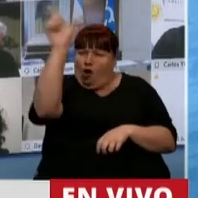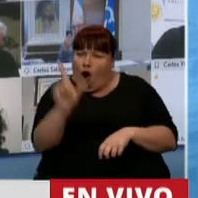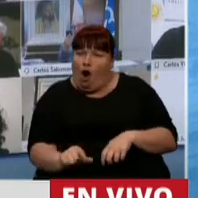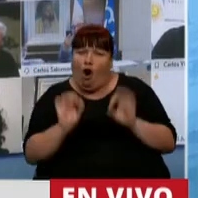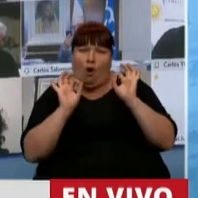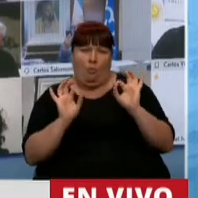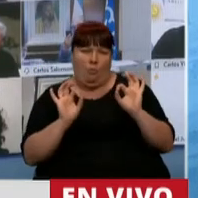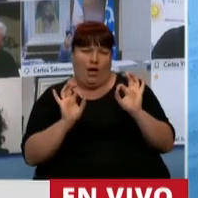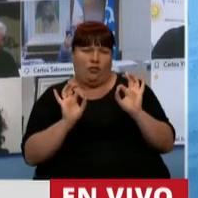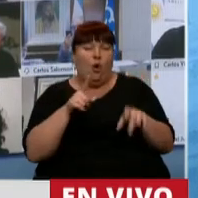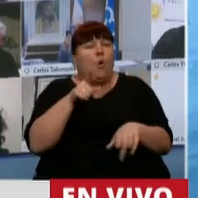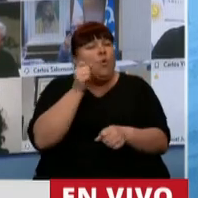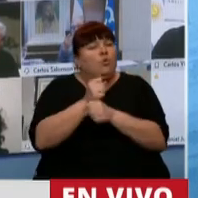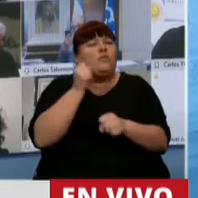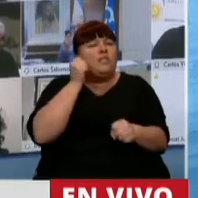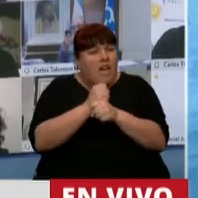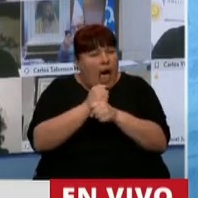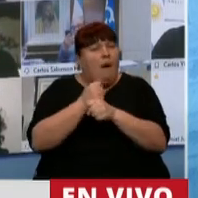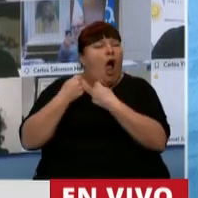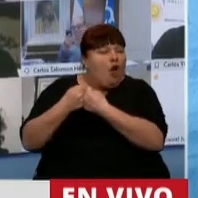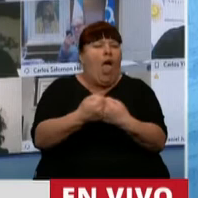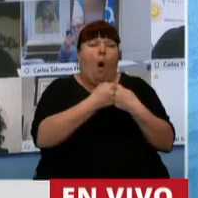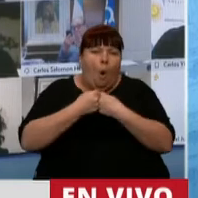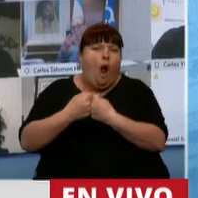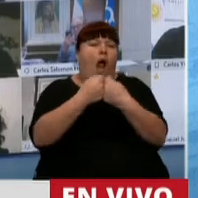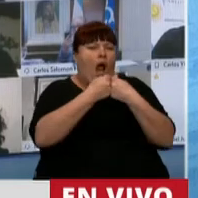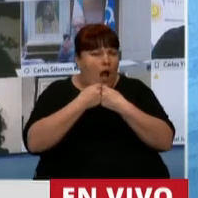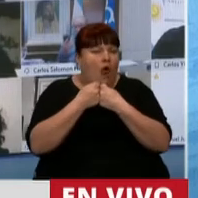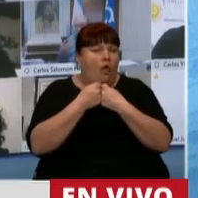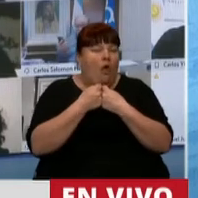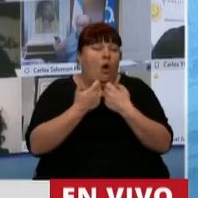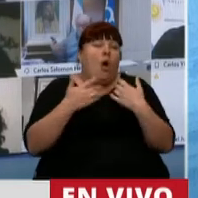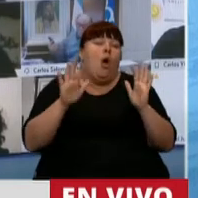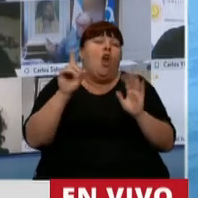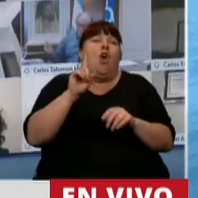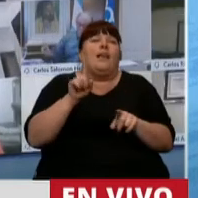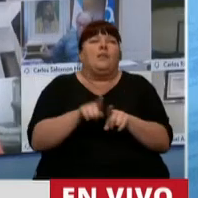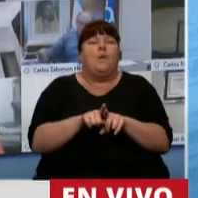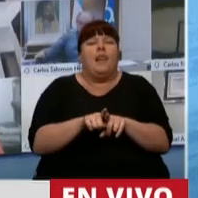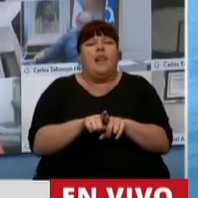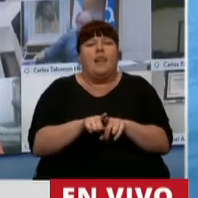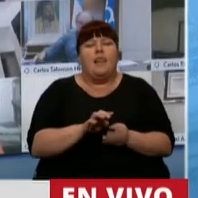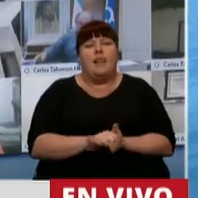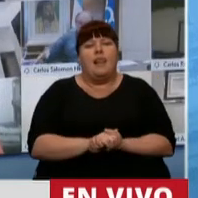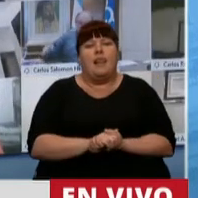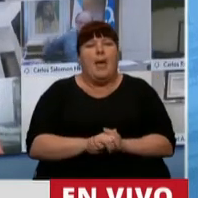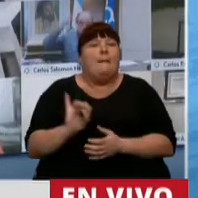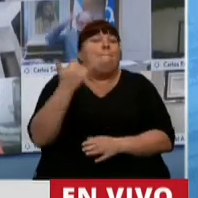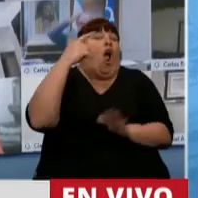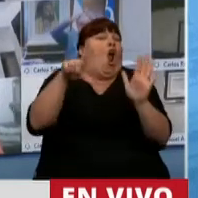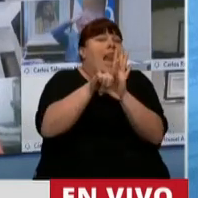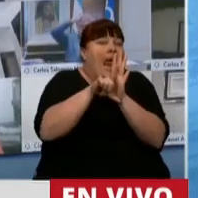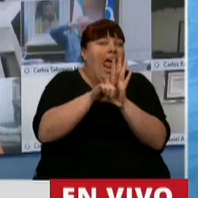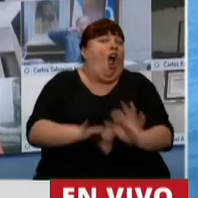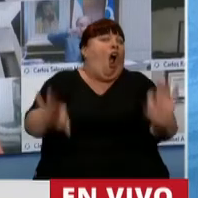Es un trabajo de mucho consenso. Probablemente no sea la mejor ley